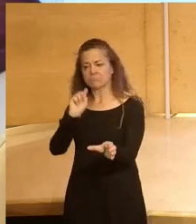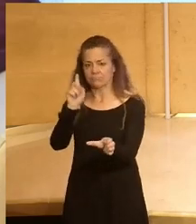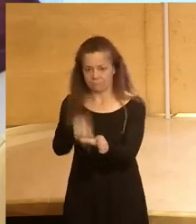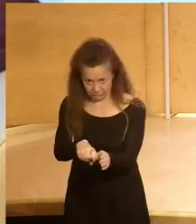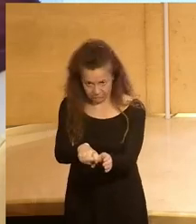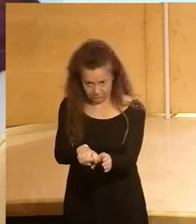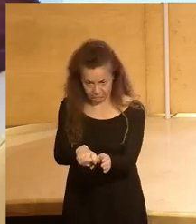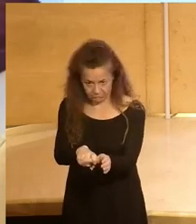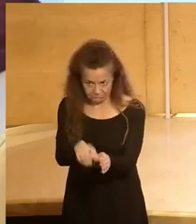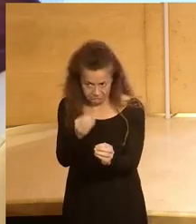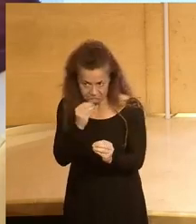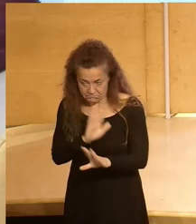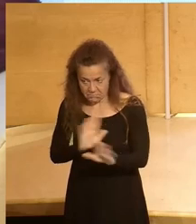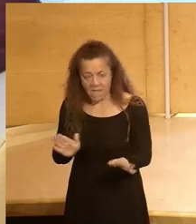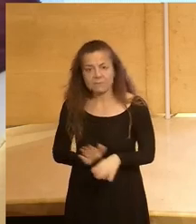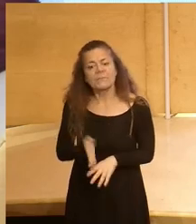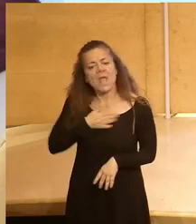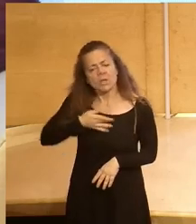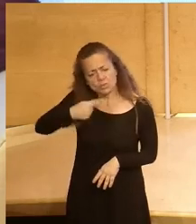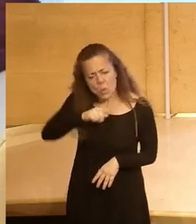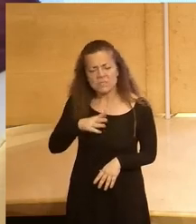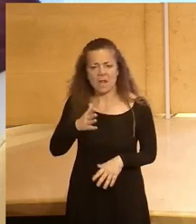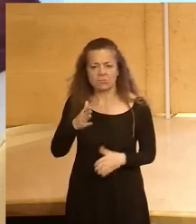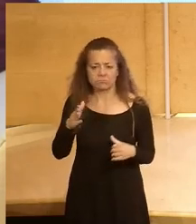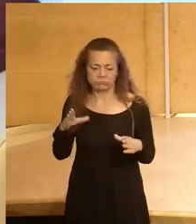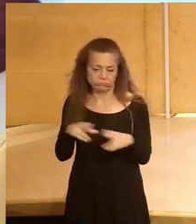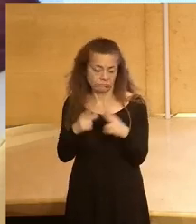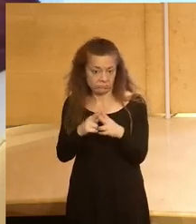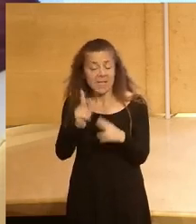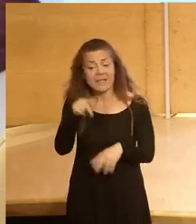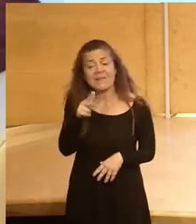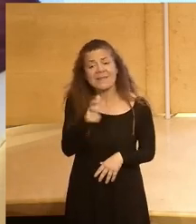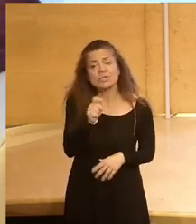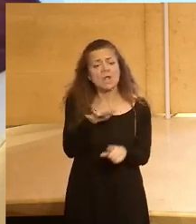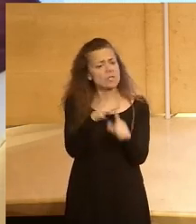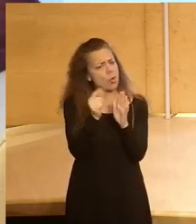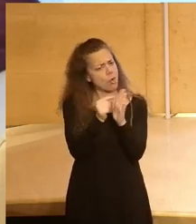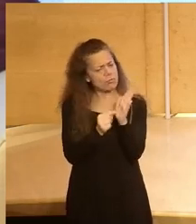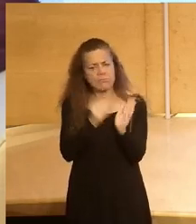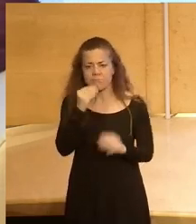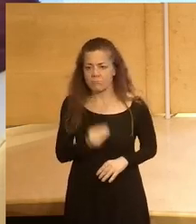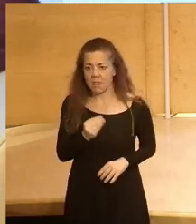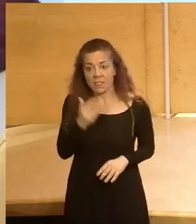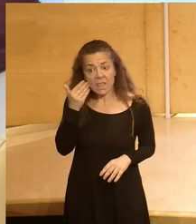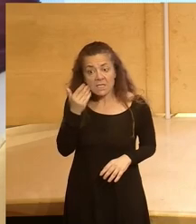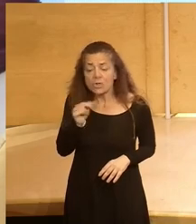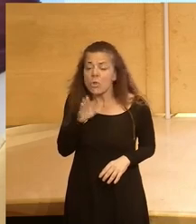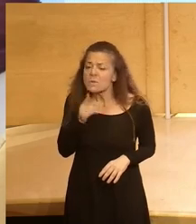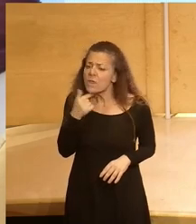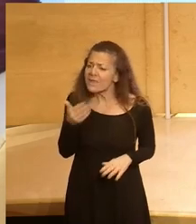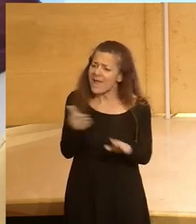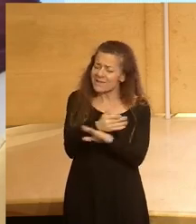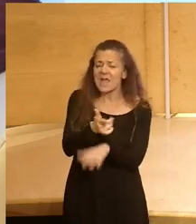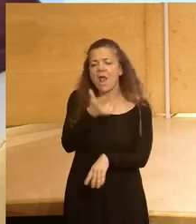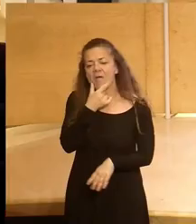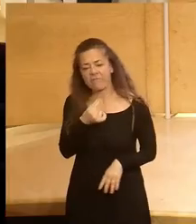bien en nuestra comunidad y a la vez podemos tener derecho a unas condiciones dignas porque es lo que os decía antes es muy